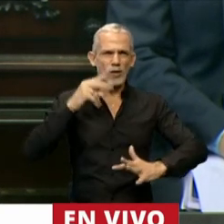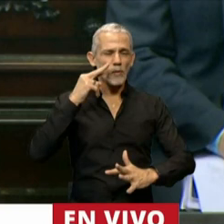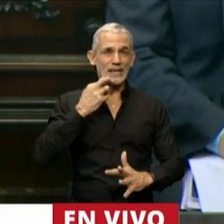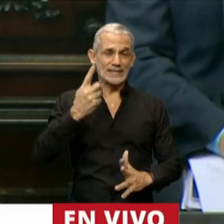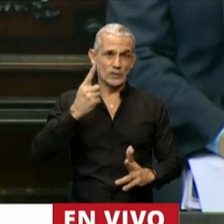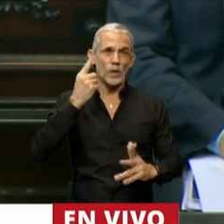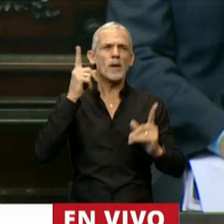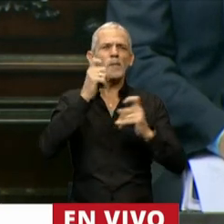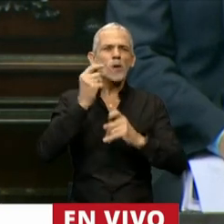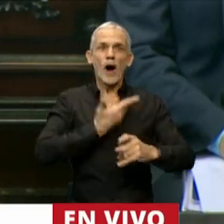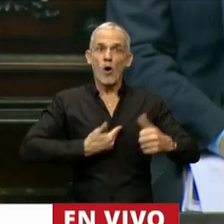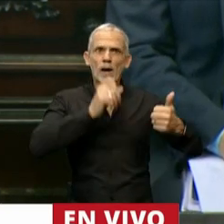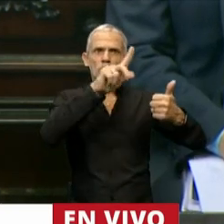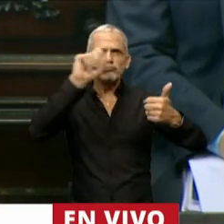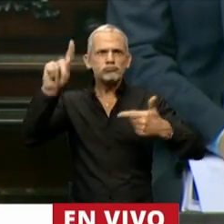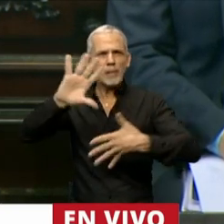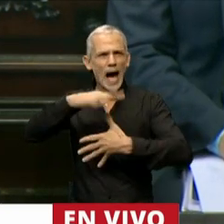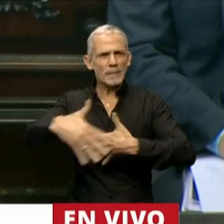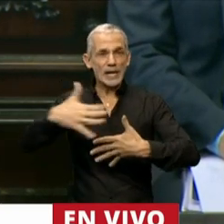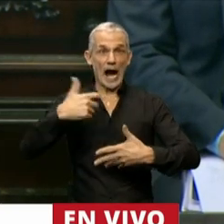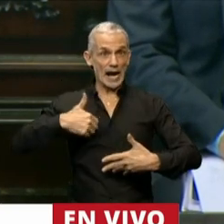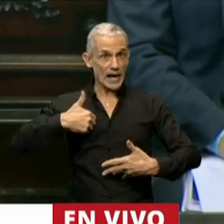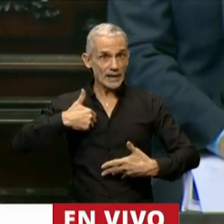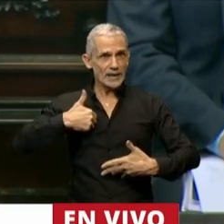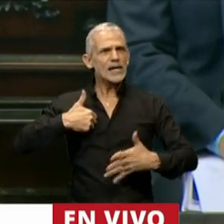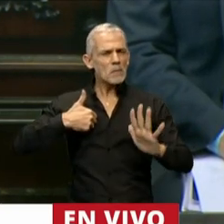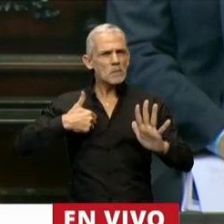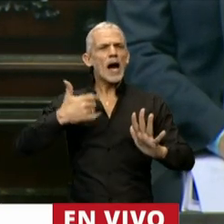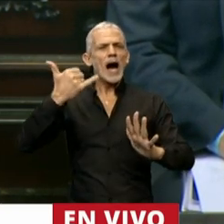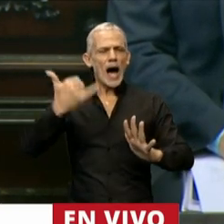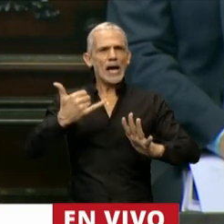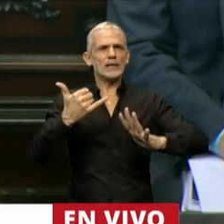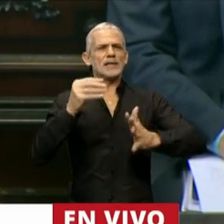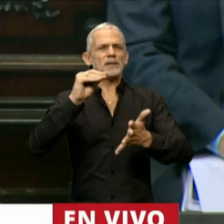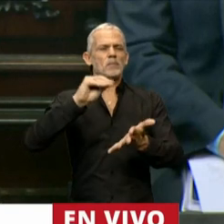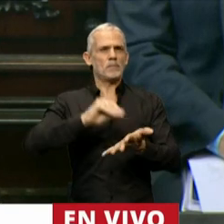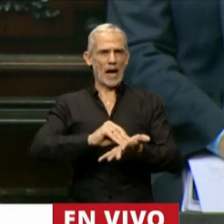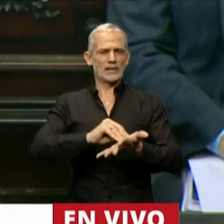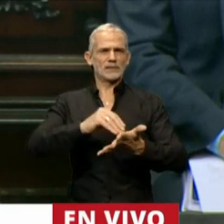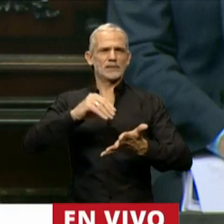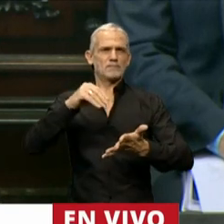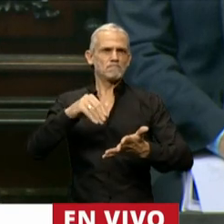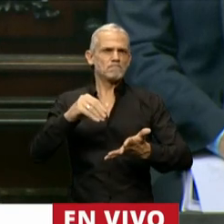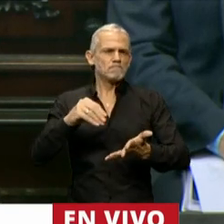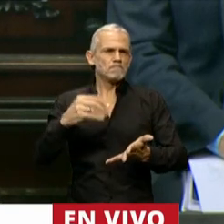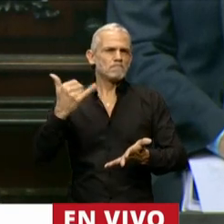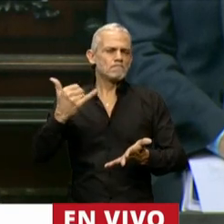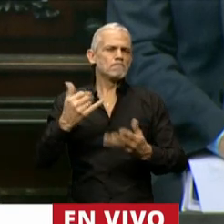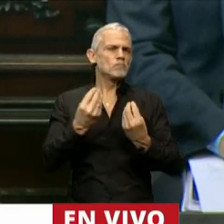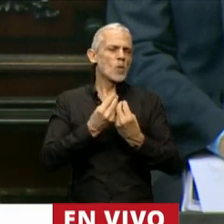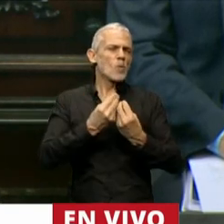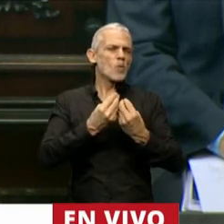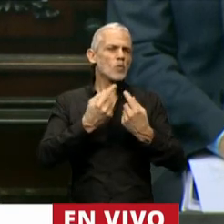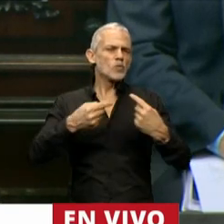que la Argentina demostró que a pesar de haber intensificado muchos